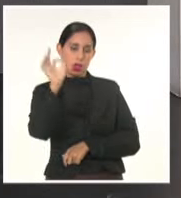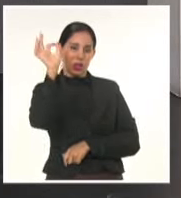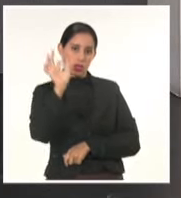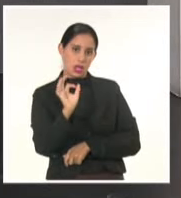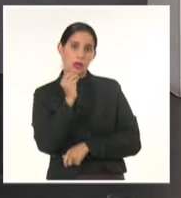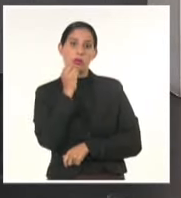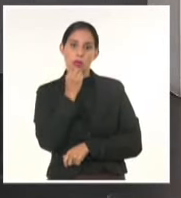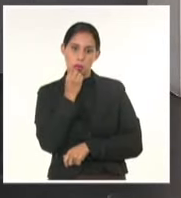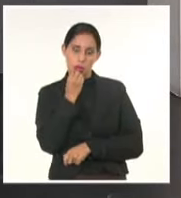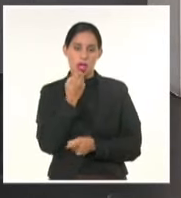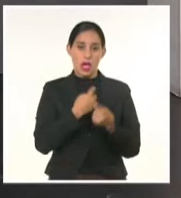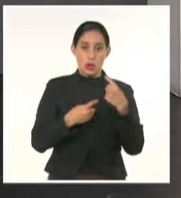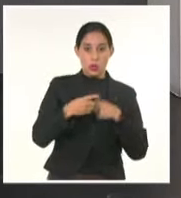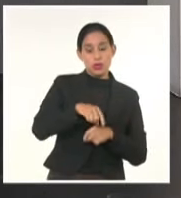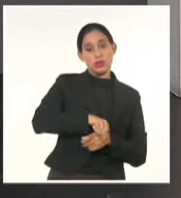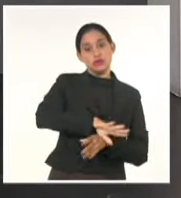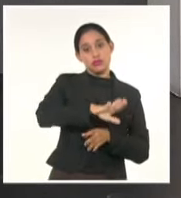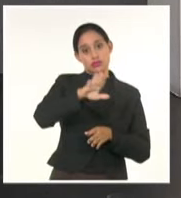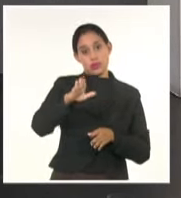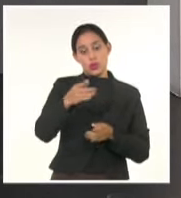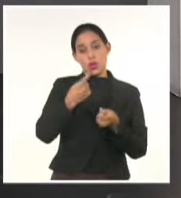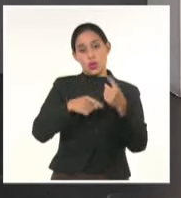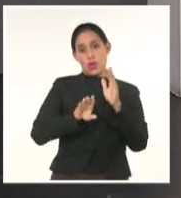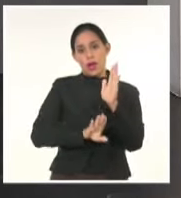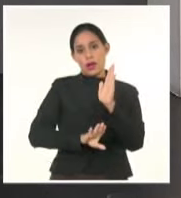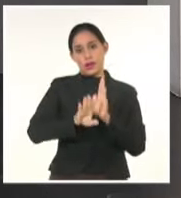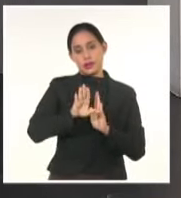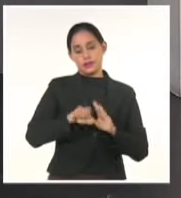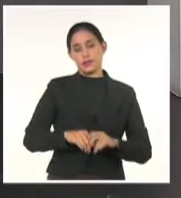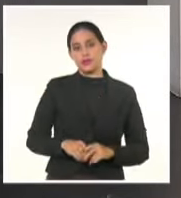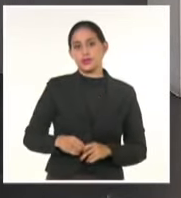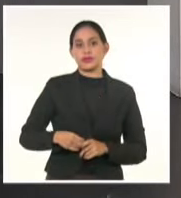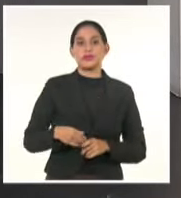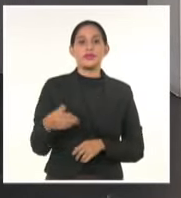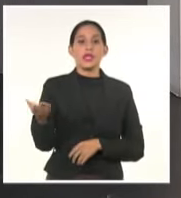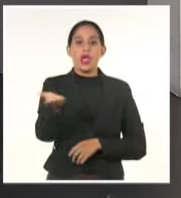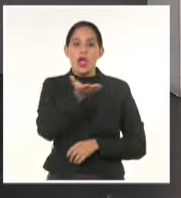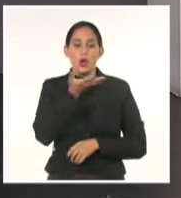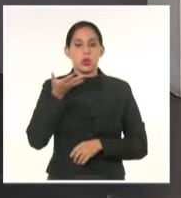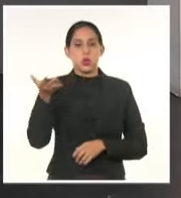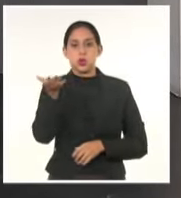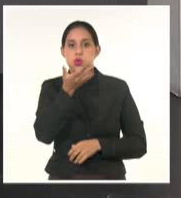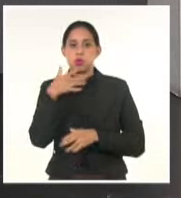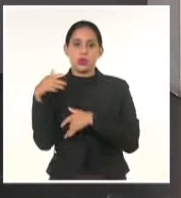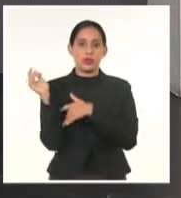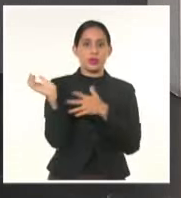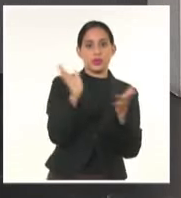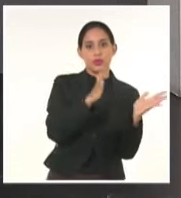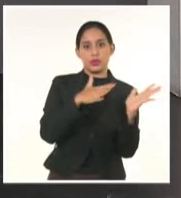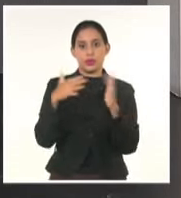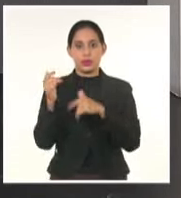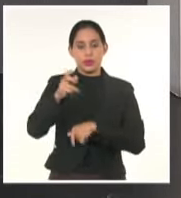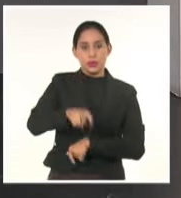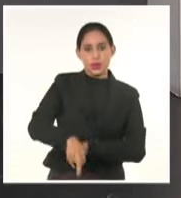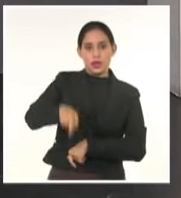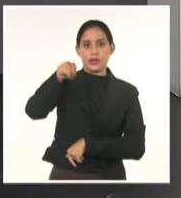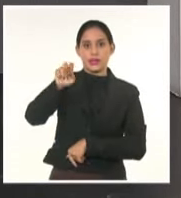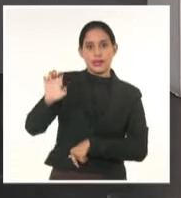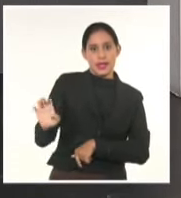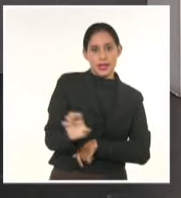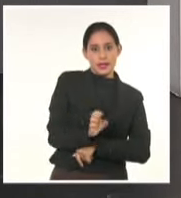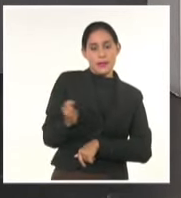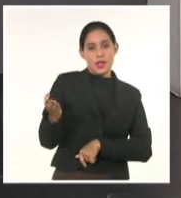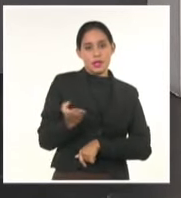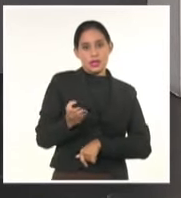algo superiores en algunas localidades del interior. Los vientos soplarán entre el nordeste y el este con velocidades entre